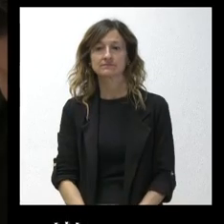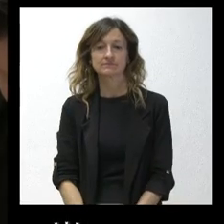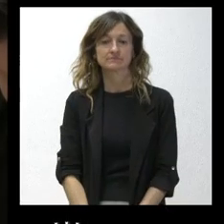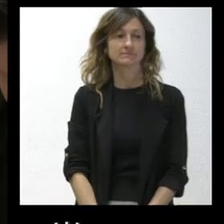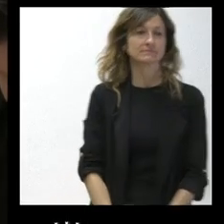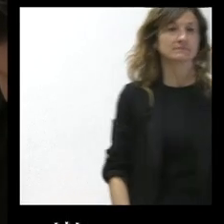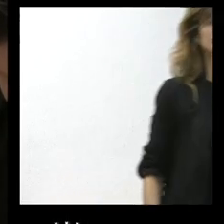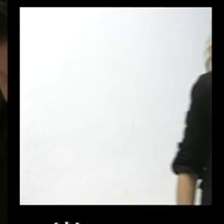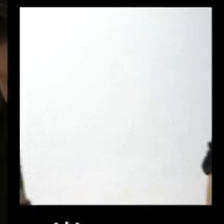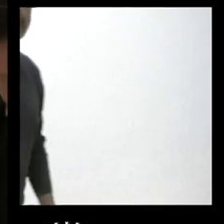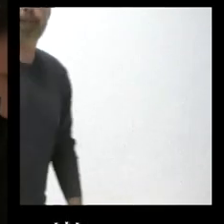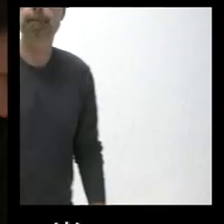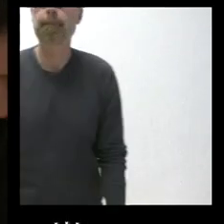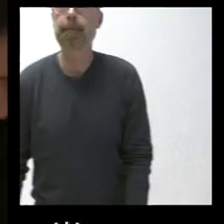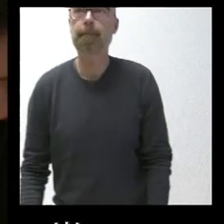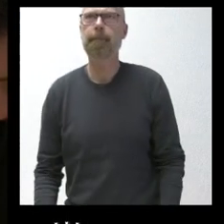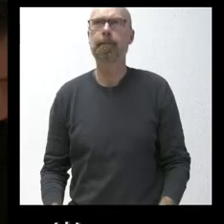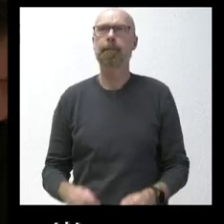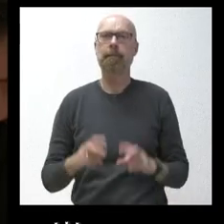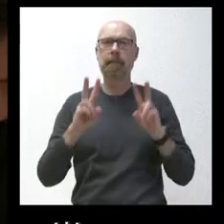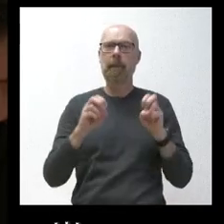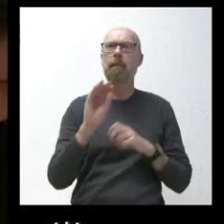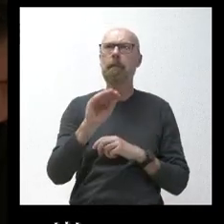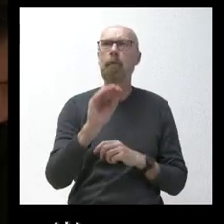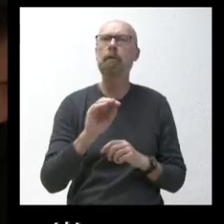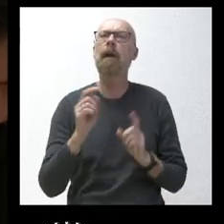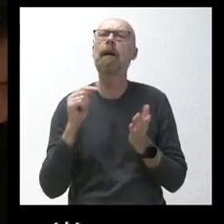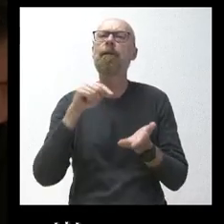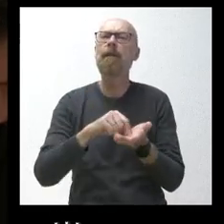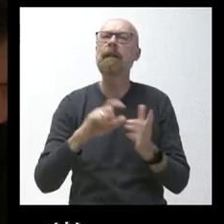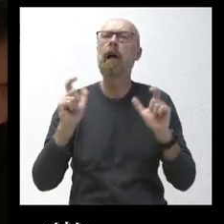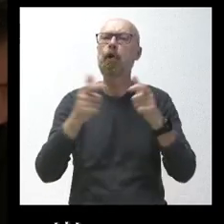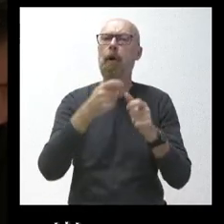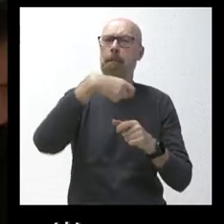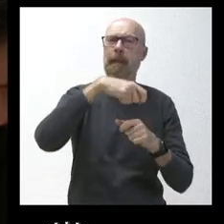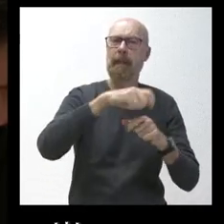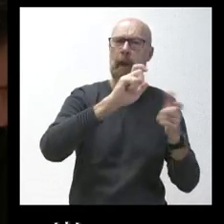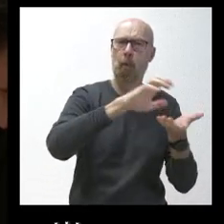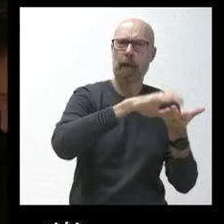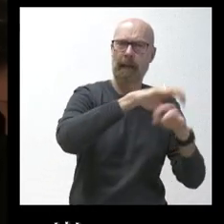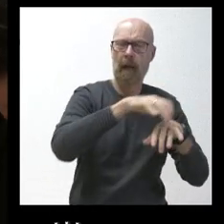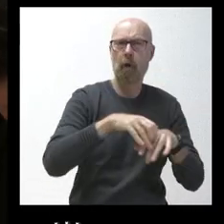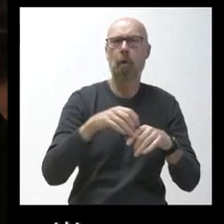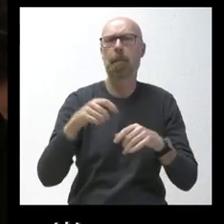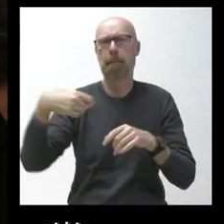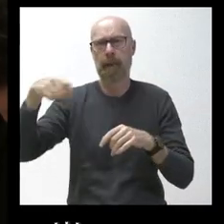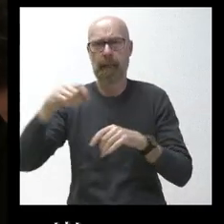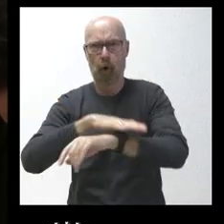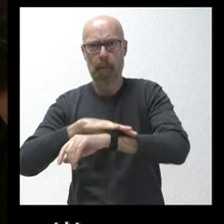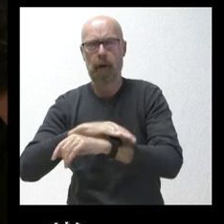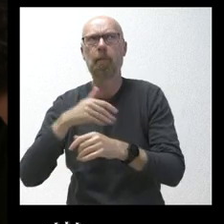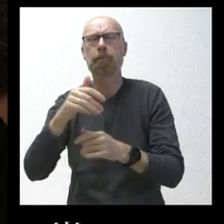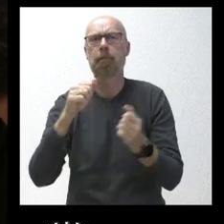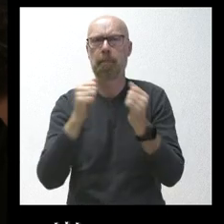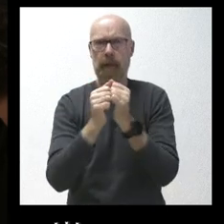hablando de reuniones, ya hay fecha para la reunión del presidente de la Junta con el presidente del Gobierno el próximo 22 de noviembre. Coincide en la